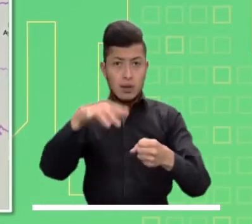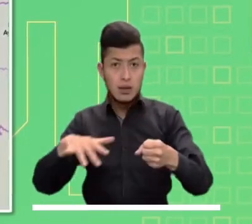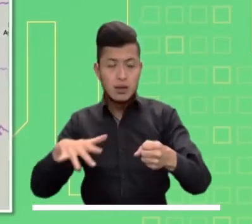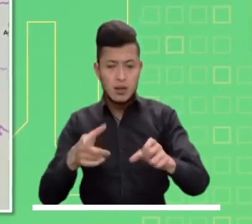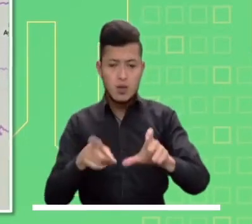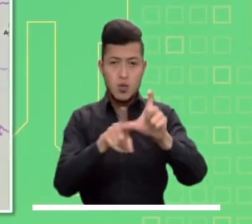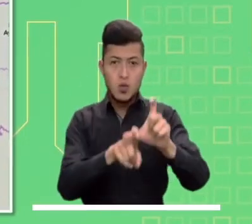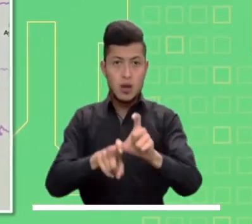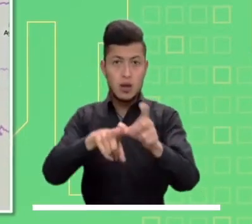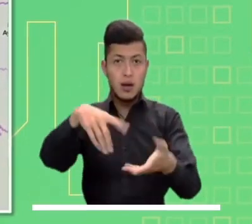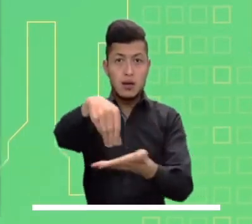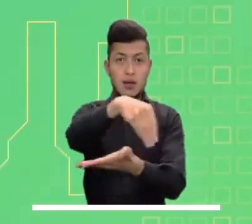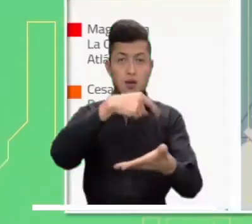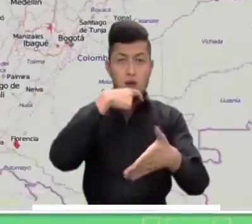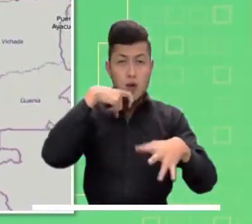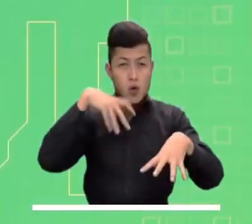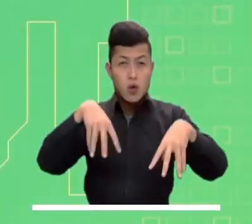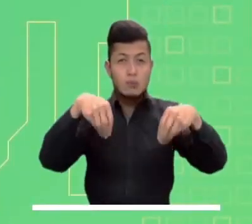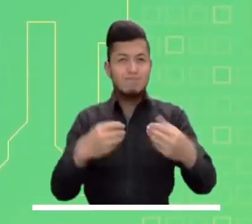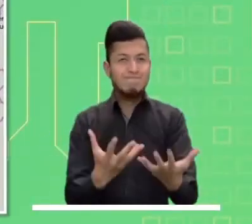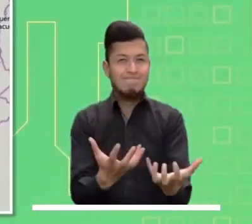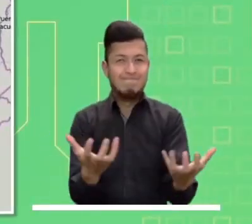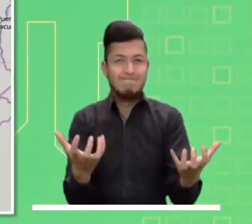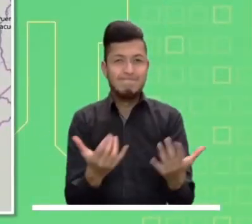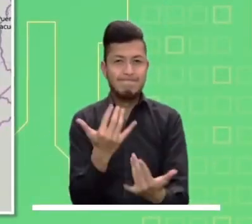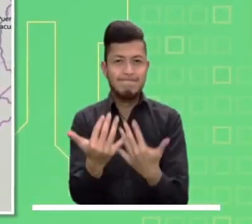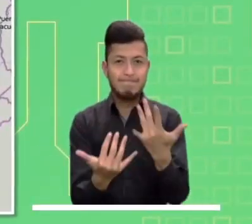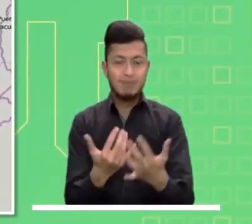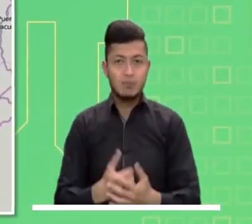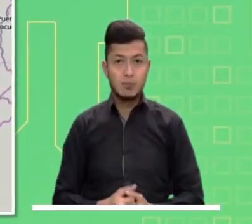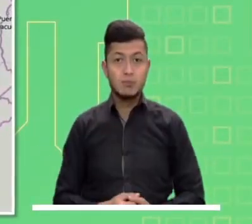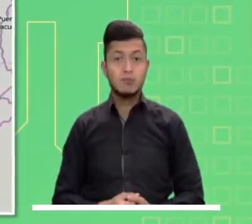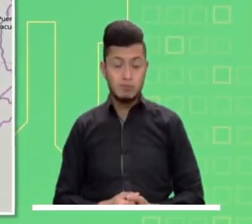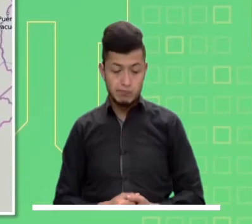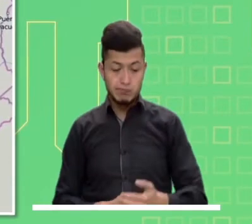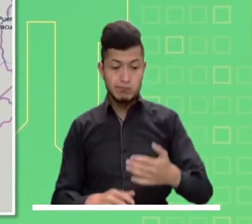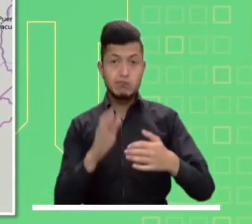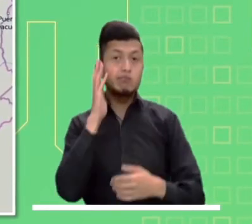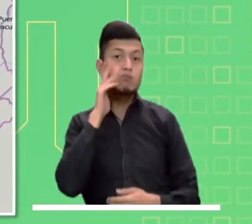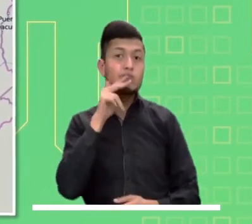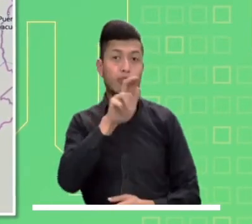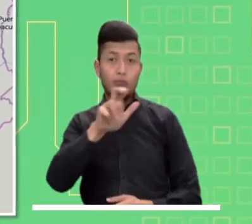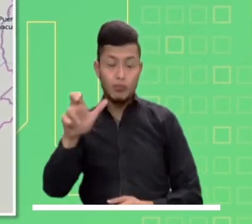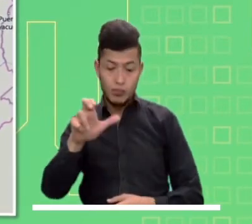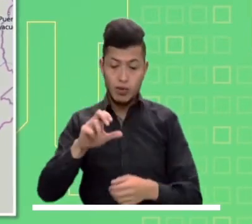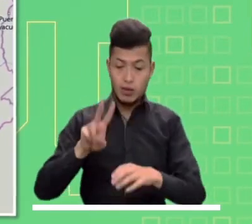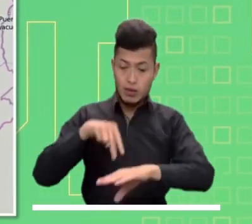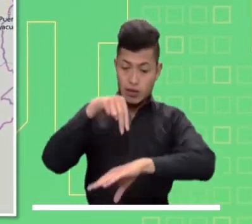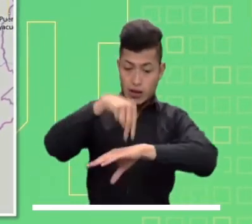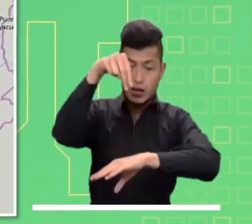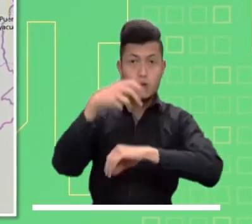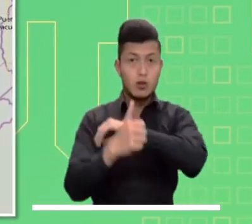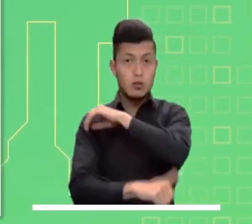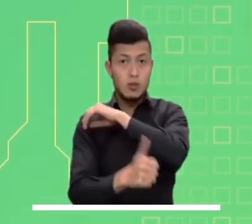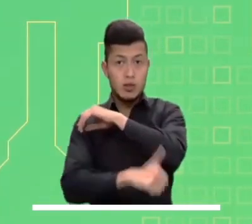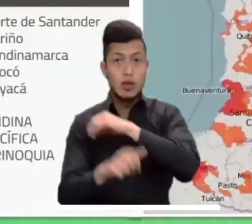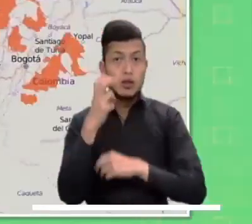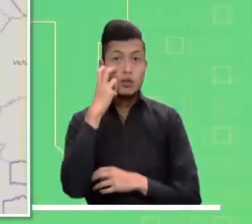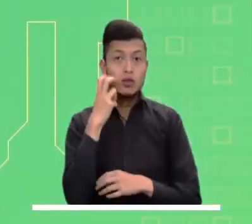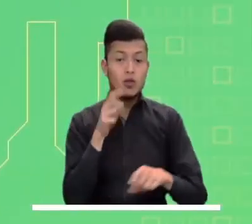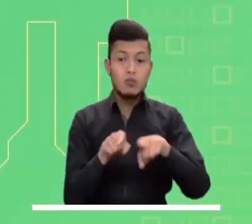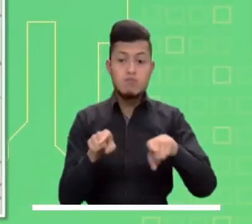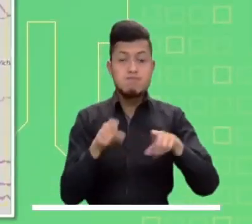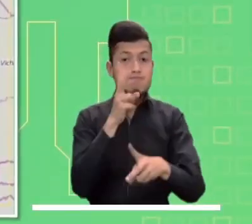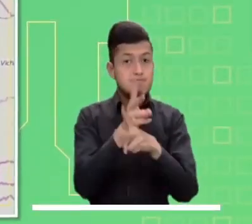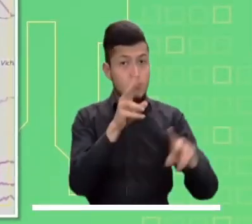Se mantiene la alerta roja por posibles incendios en zonas secas de Magdalena, La Guajira y Atlántico. También alerta roja en